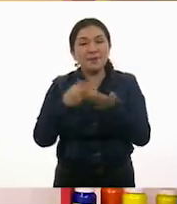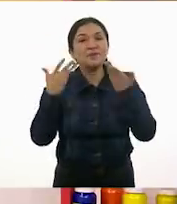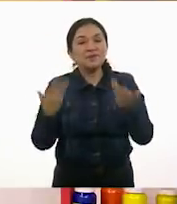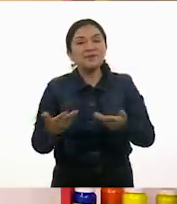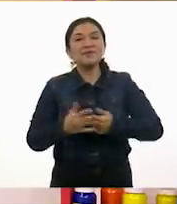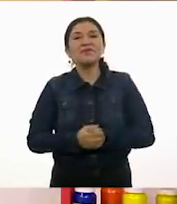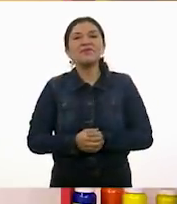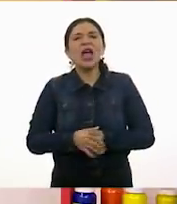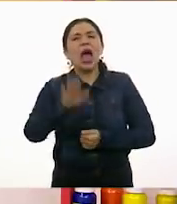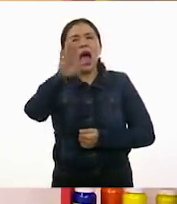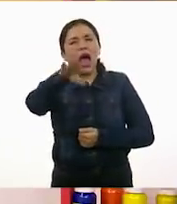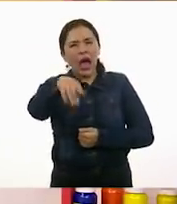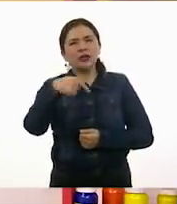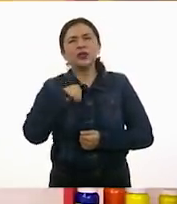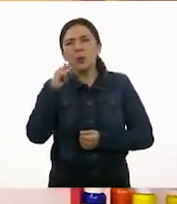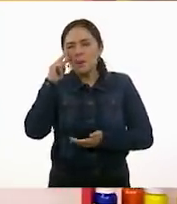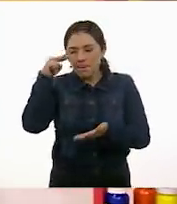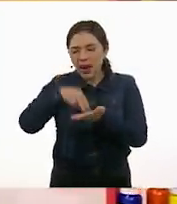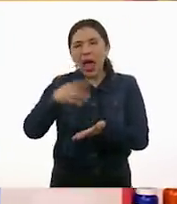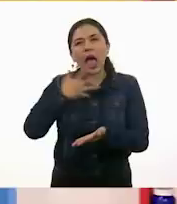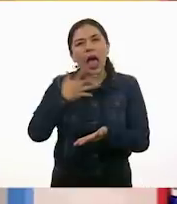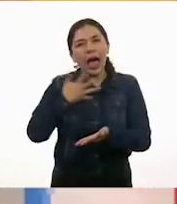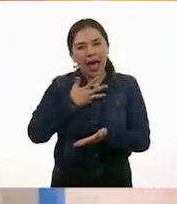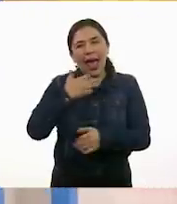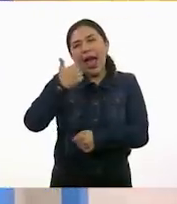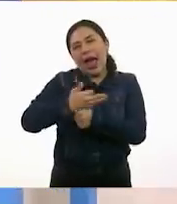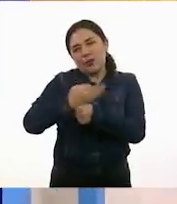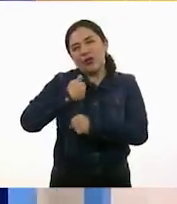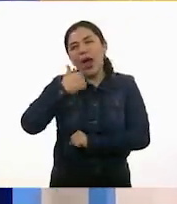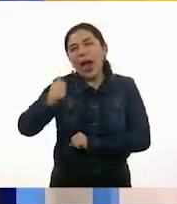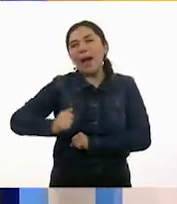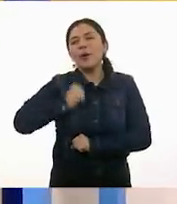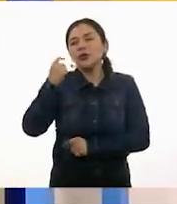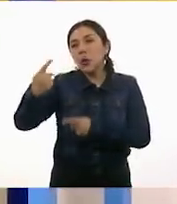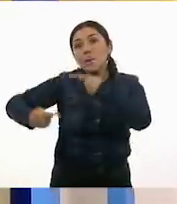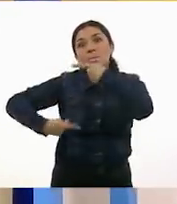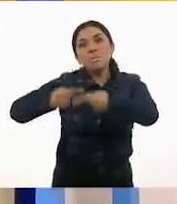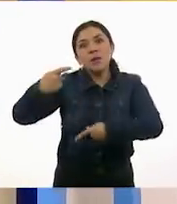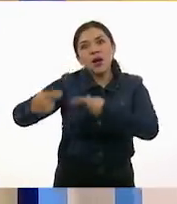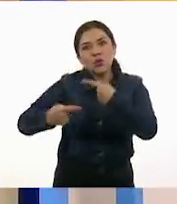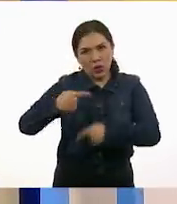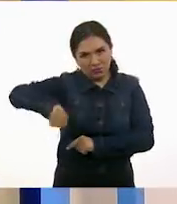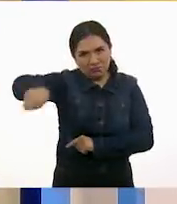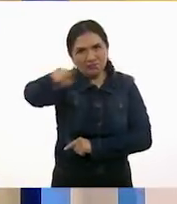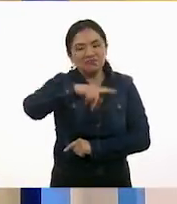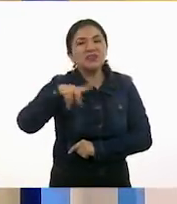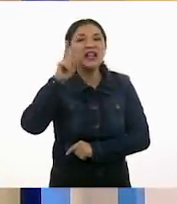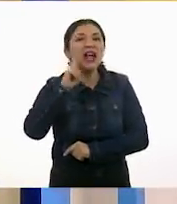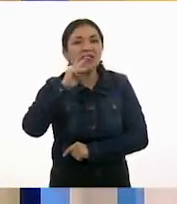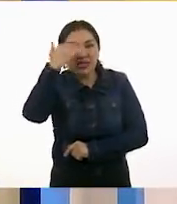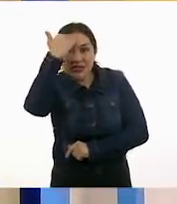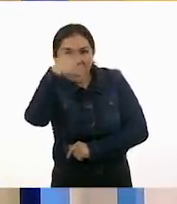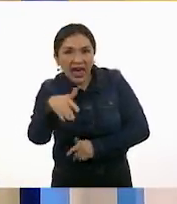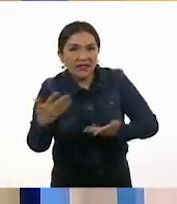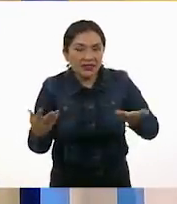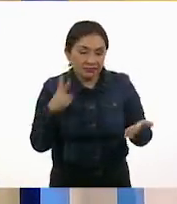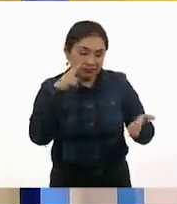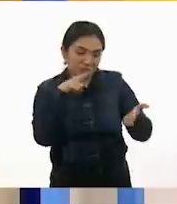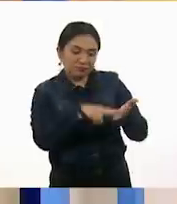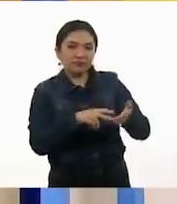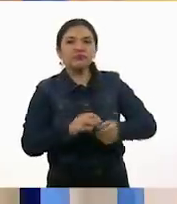Y bueno, Alexia, tengo también por acá aprovechando unas preguntitas que quiero hacerles a nuestros niños y niñas allá en casa.